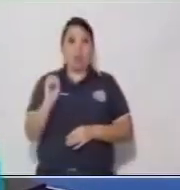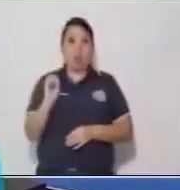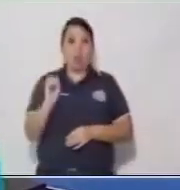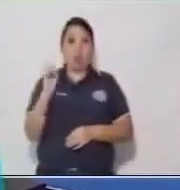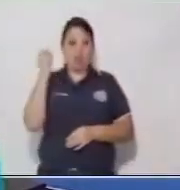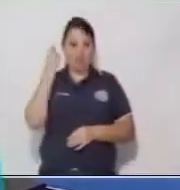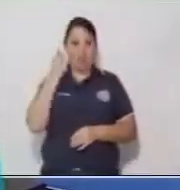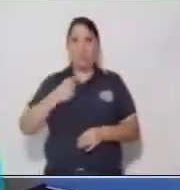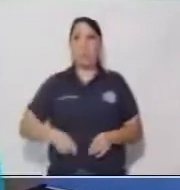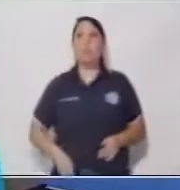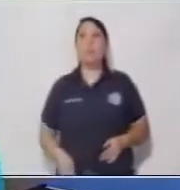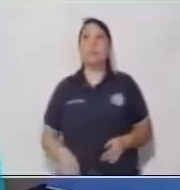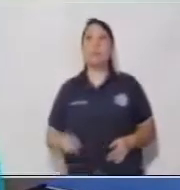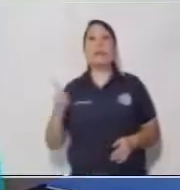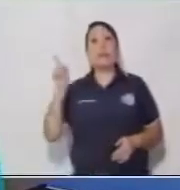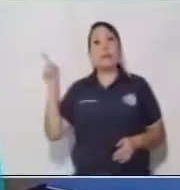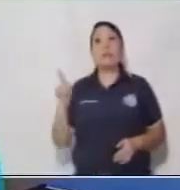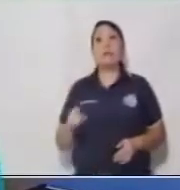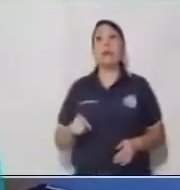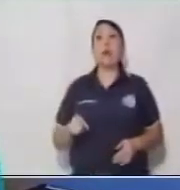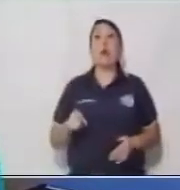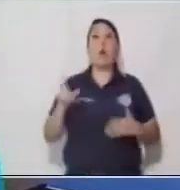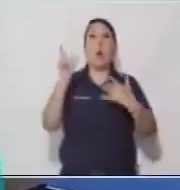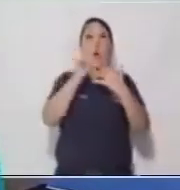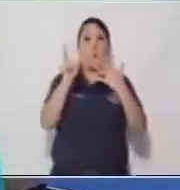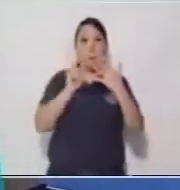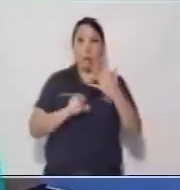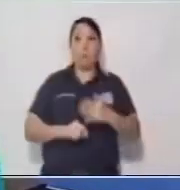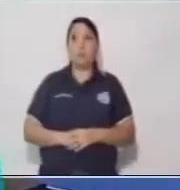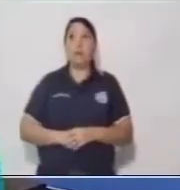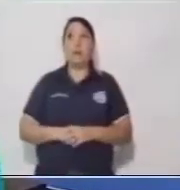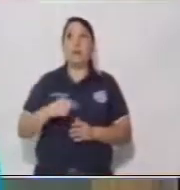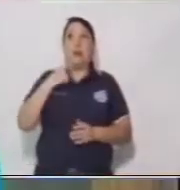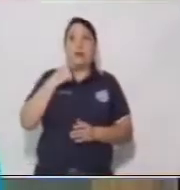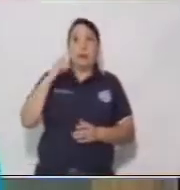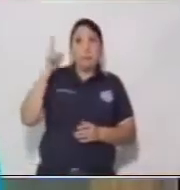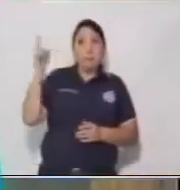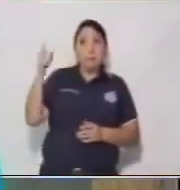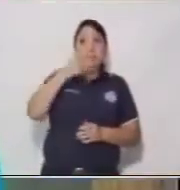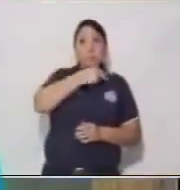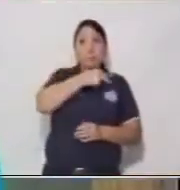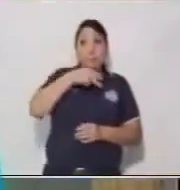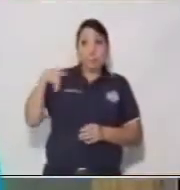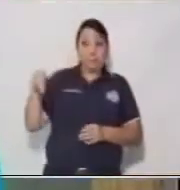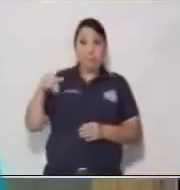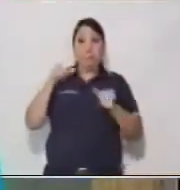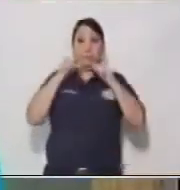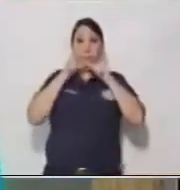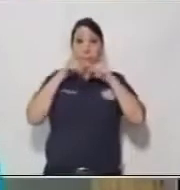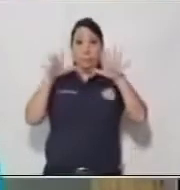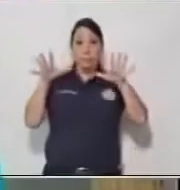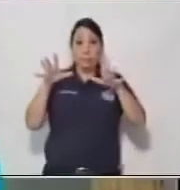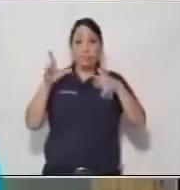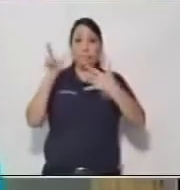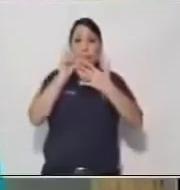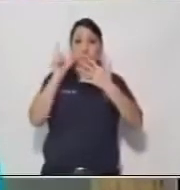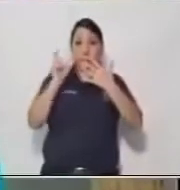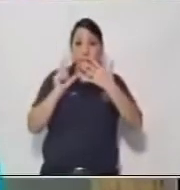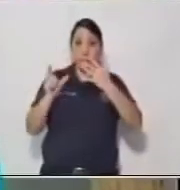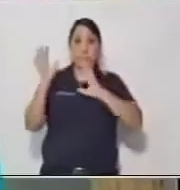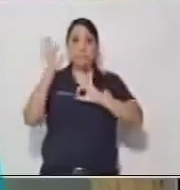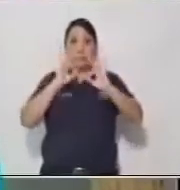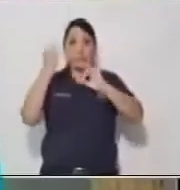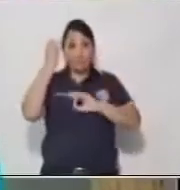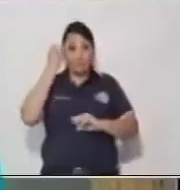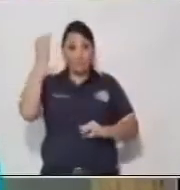Y vamos a ver entonces el sustantivo común. Son aquellas que nombran animales, objetos o ideas